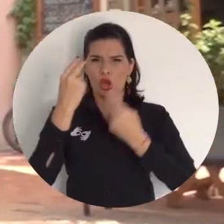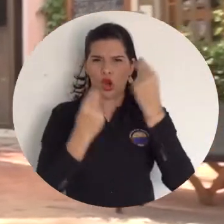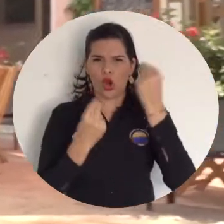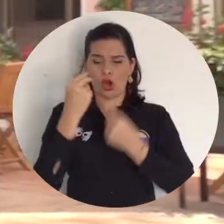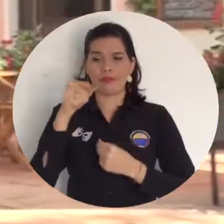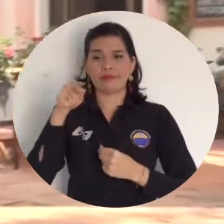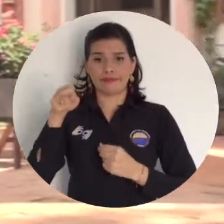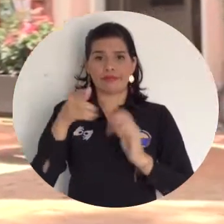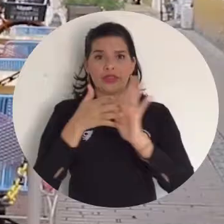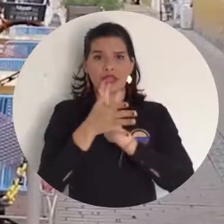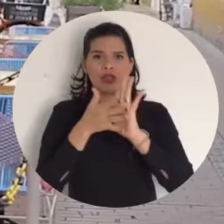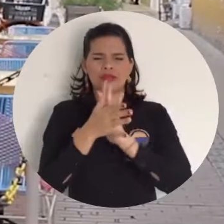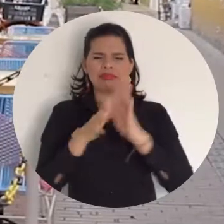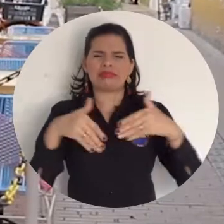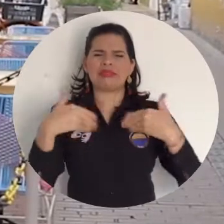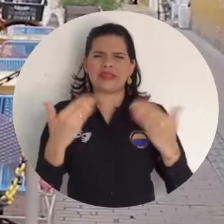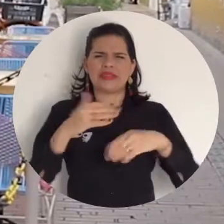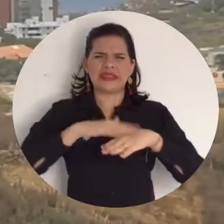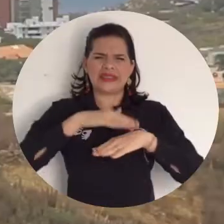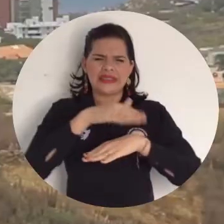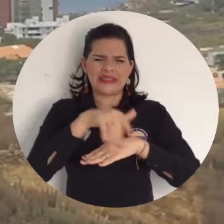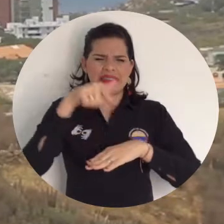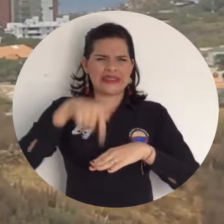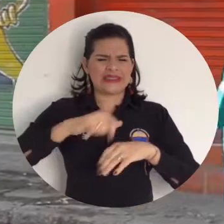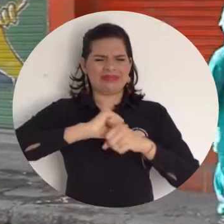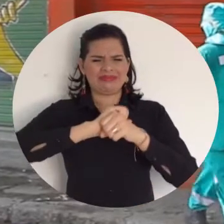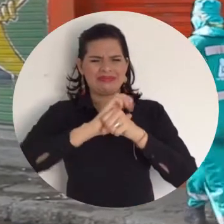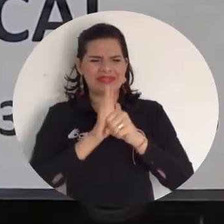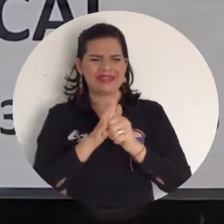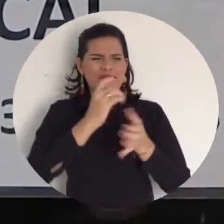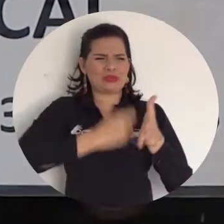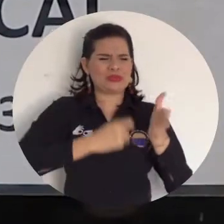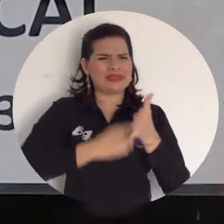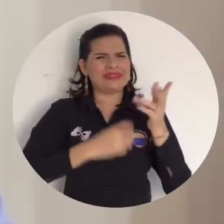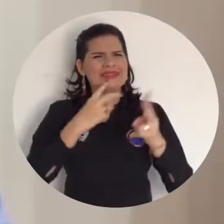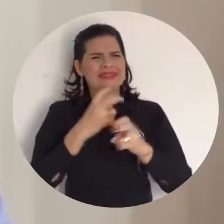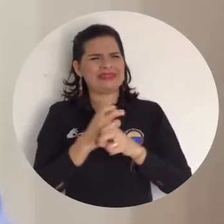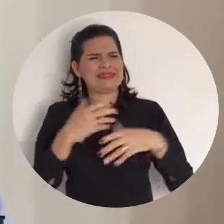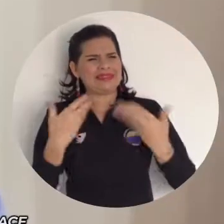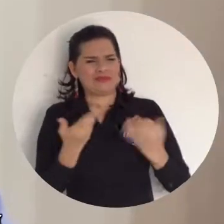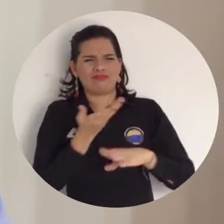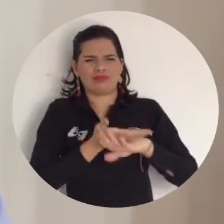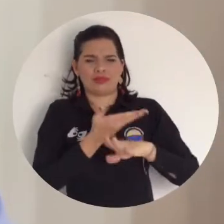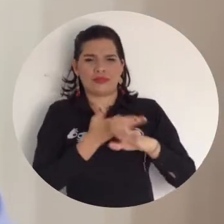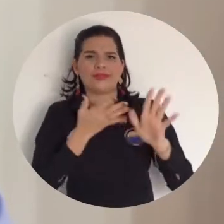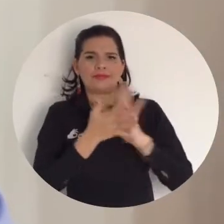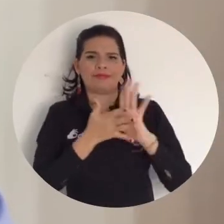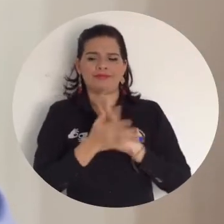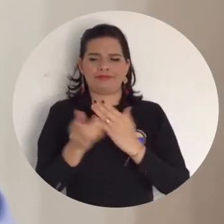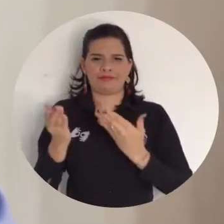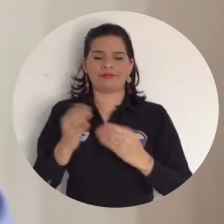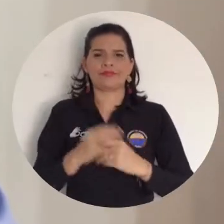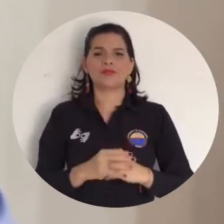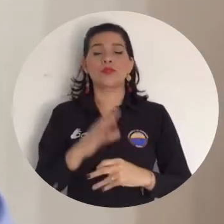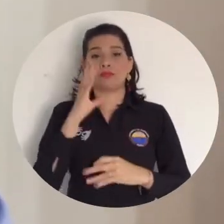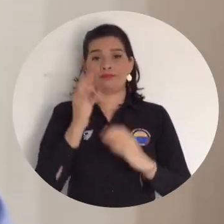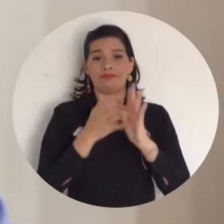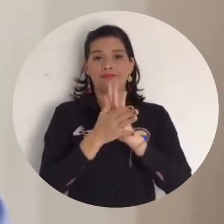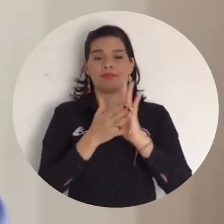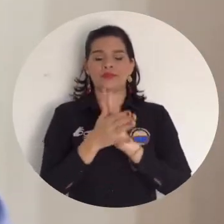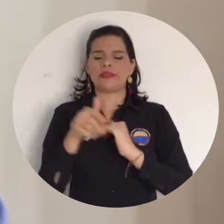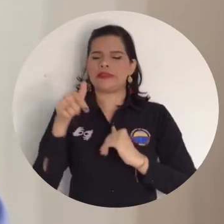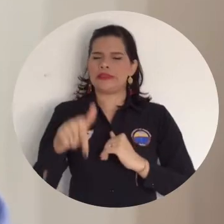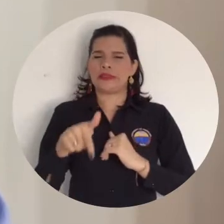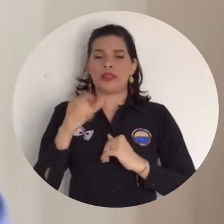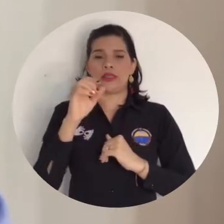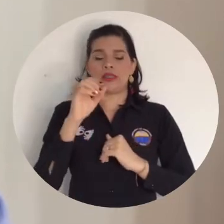departamental, teniendo en cuenta los efectos de la pandemia y apuntó algunas propuestas. La pandemia ha llevado a incremento en los gastos y una reducción en